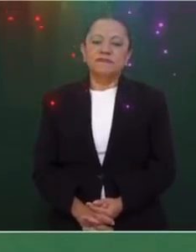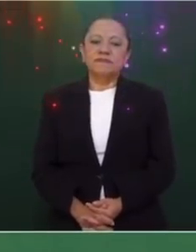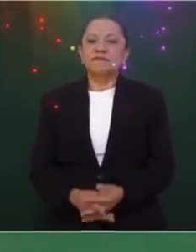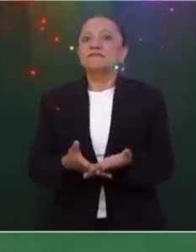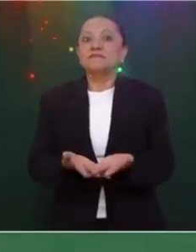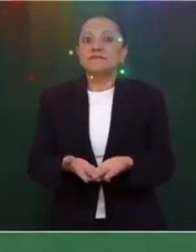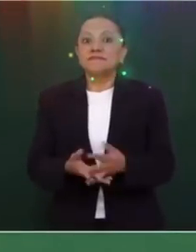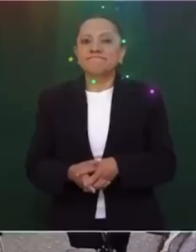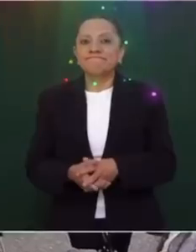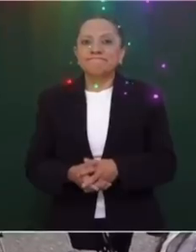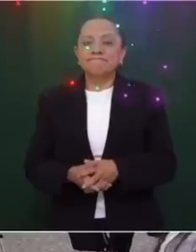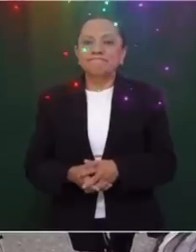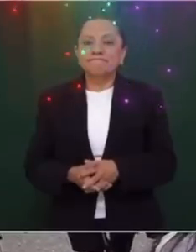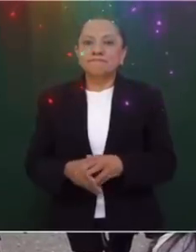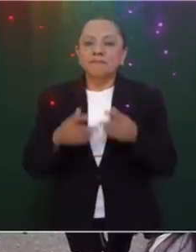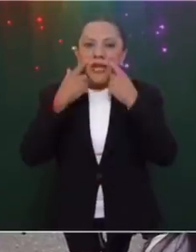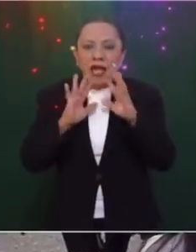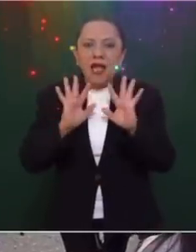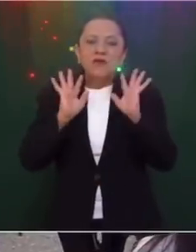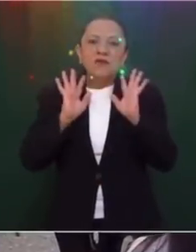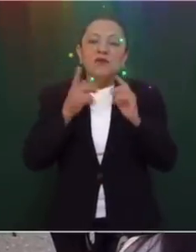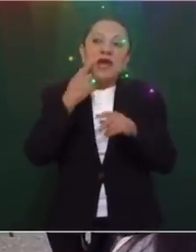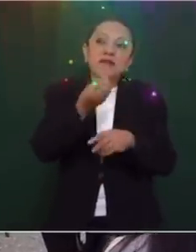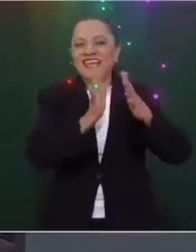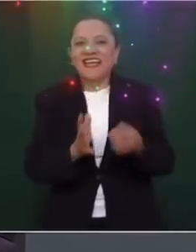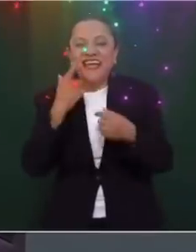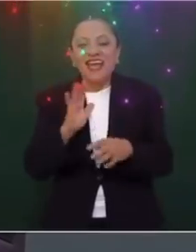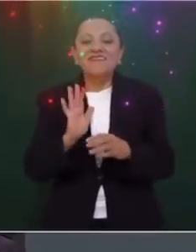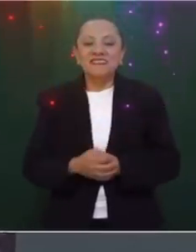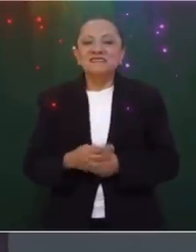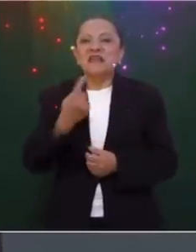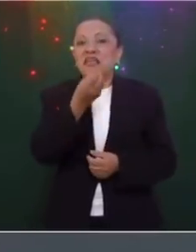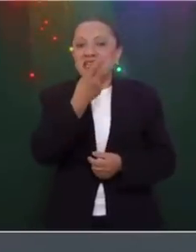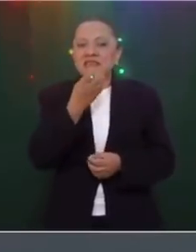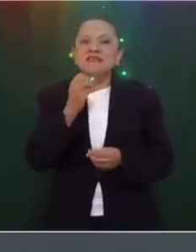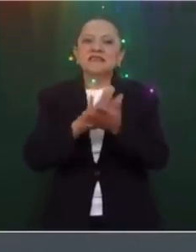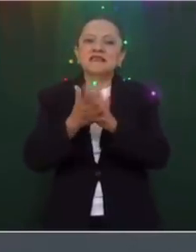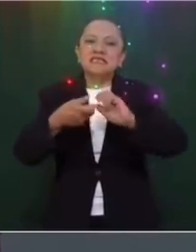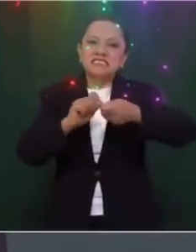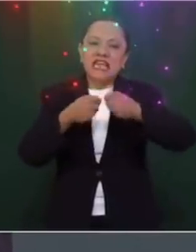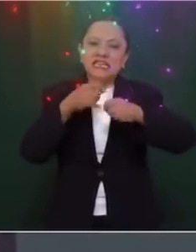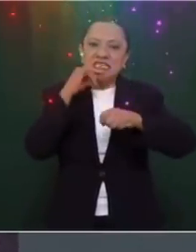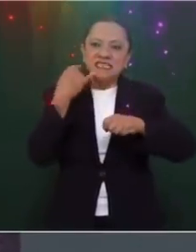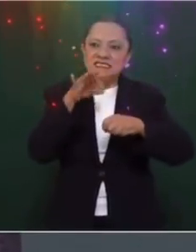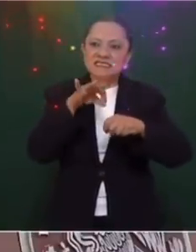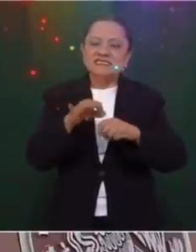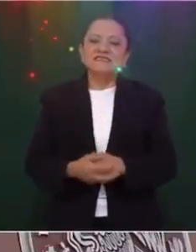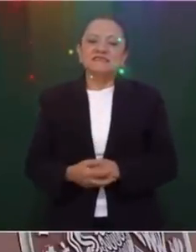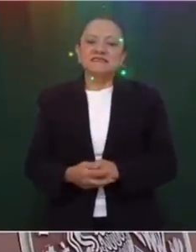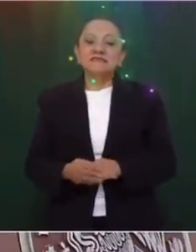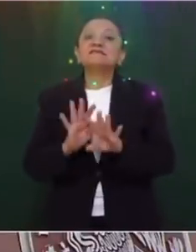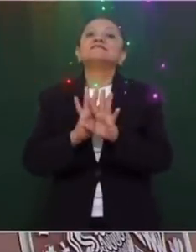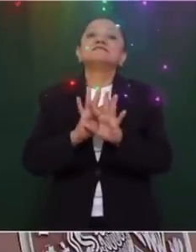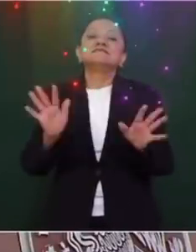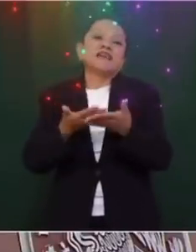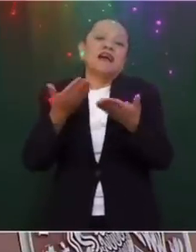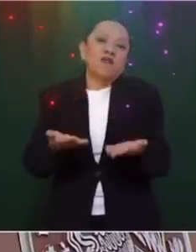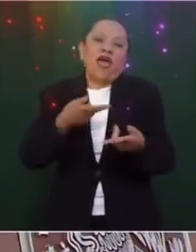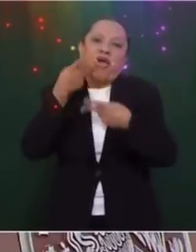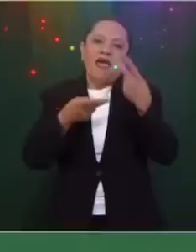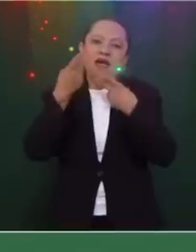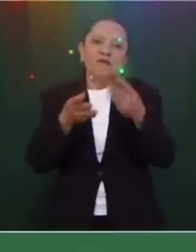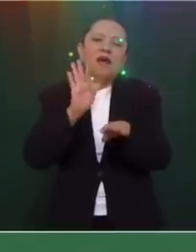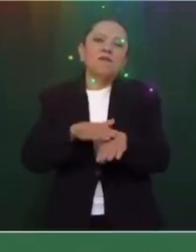A lo mejor nos toca Cecina de Yecapistola, Chilaquiles. Ya ahora vamos a estar hablando más